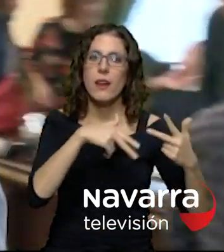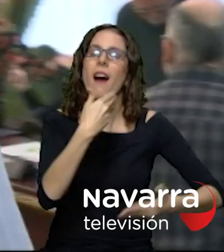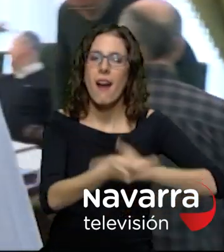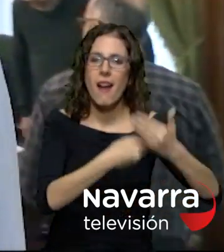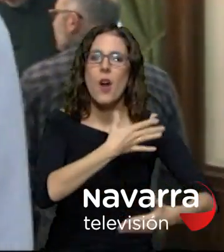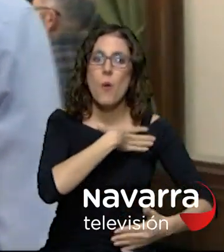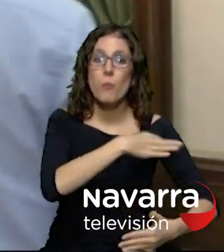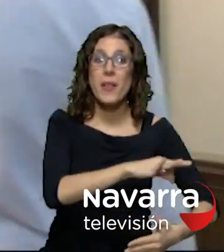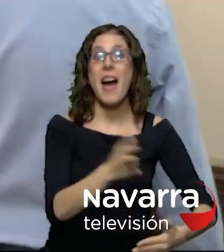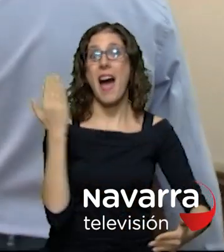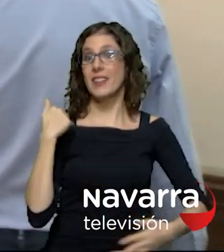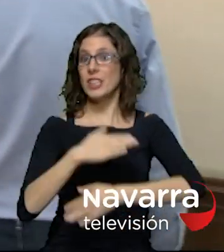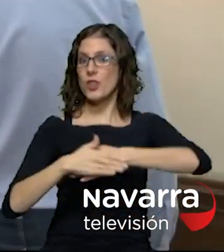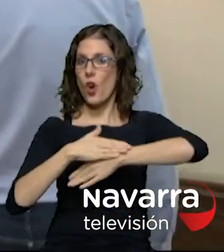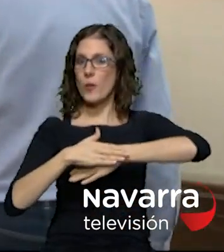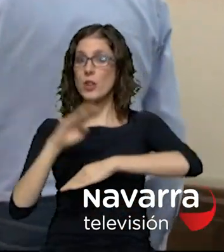anterior gobierno de h bildu